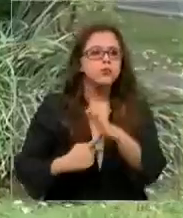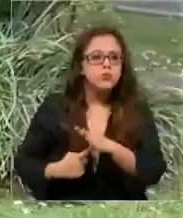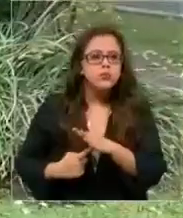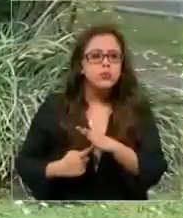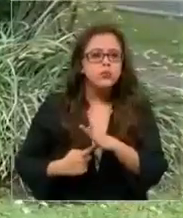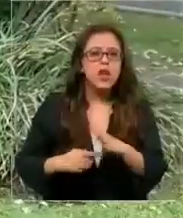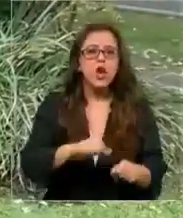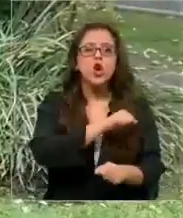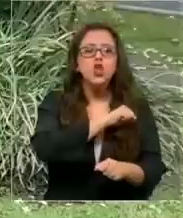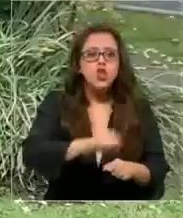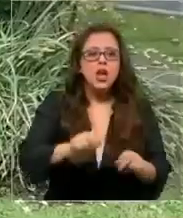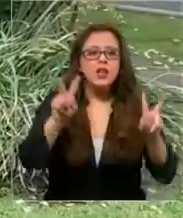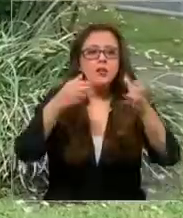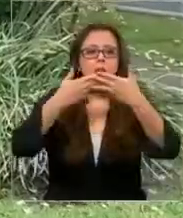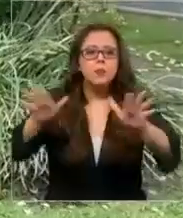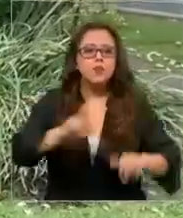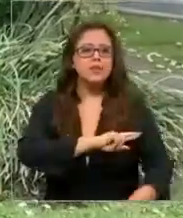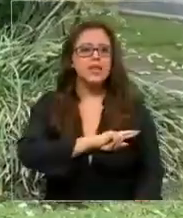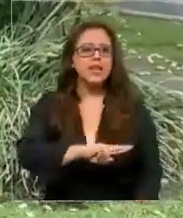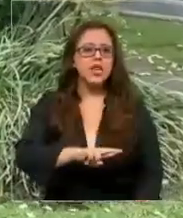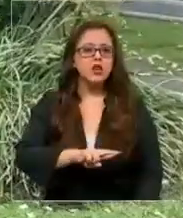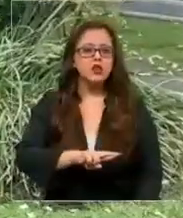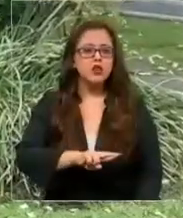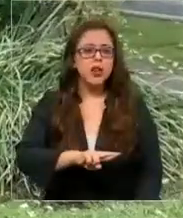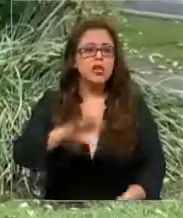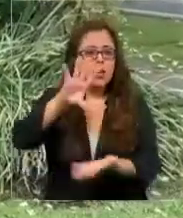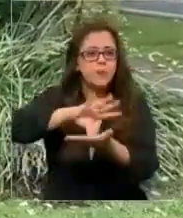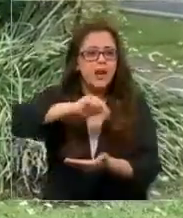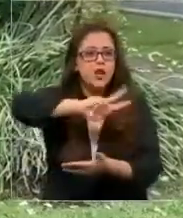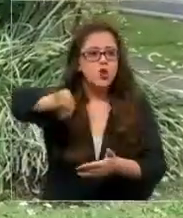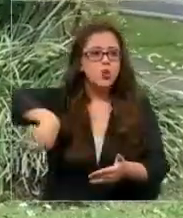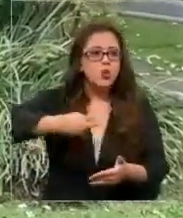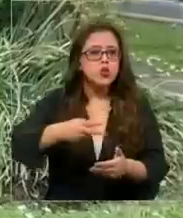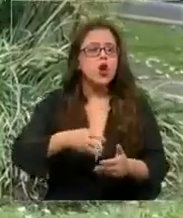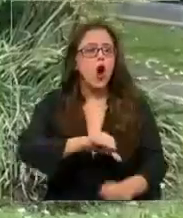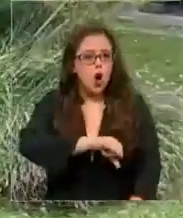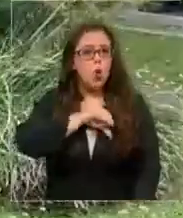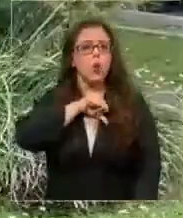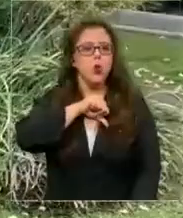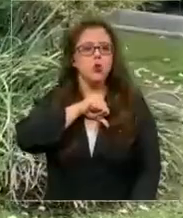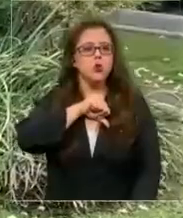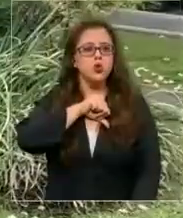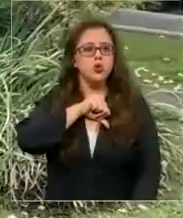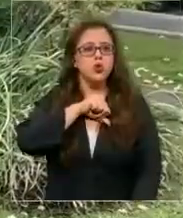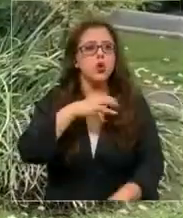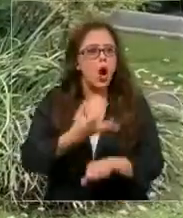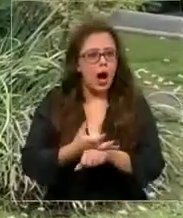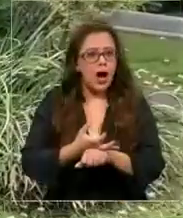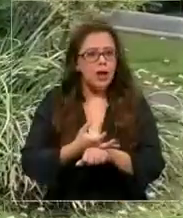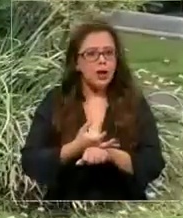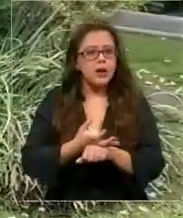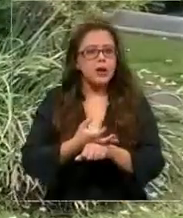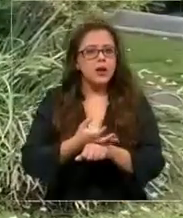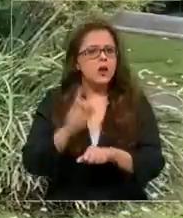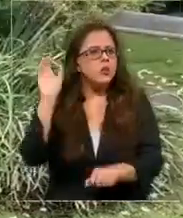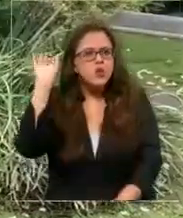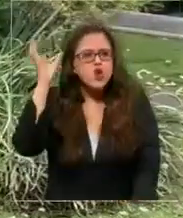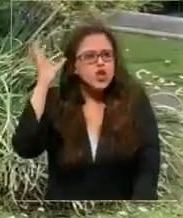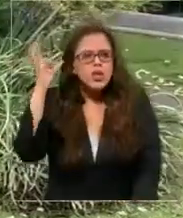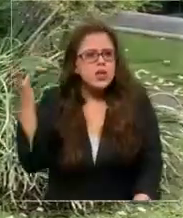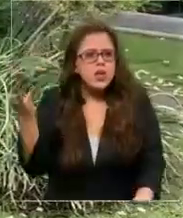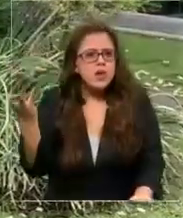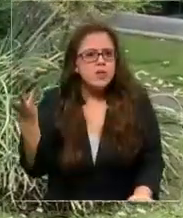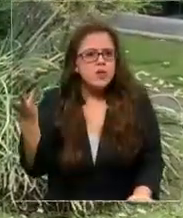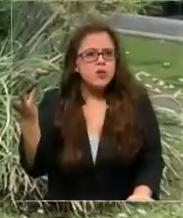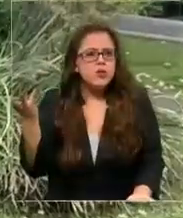contraria a la libertad religiosa de la que nuestro país se siente orgulloso. Nos resulta incomprensible y falto de